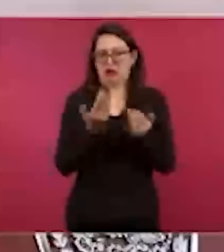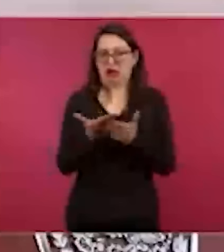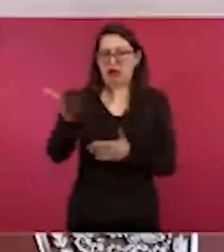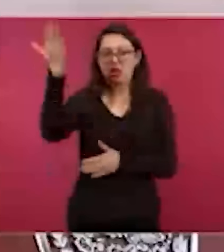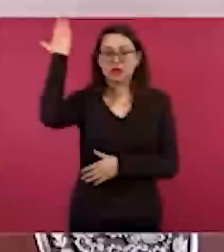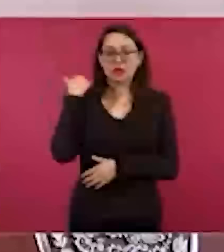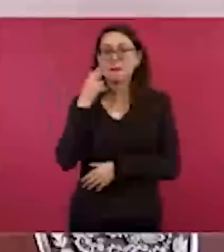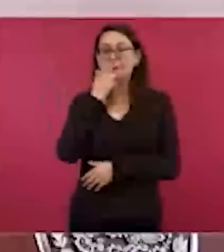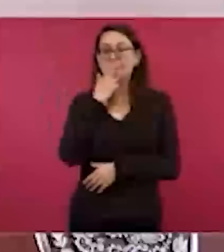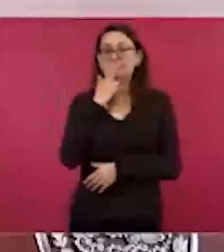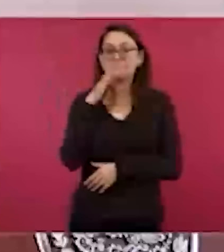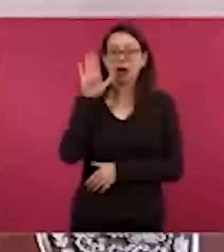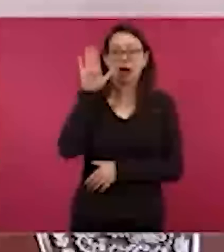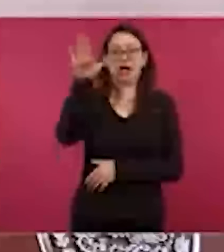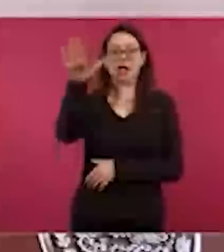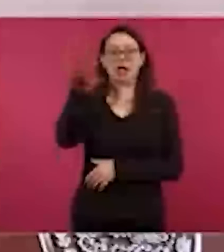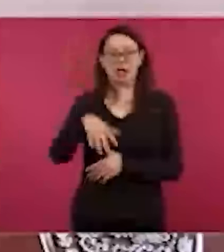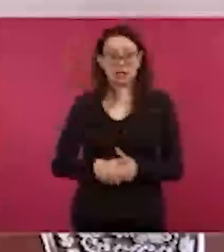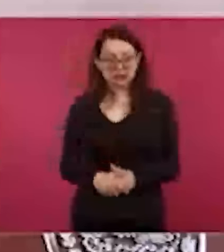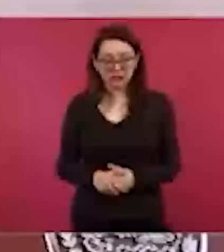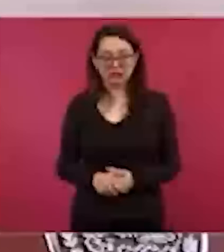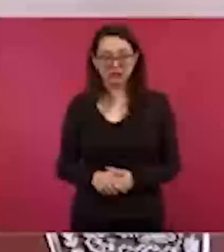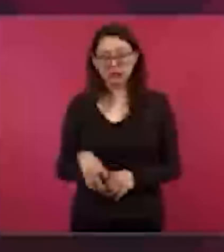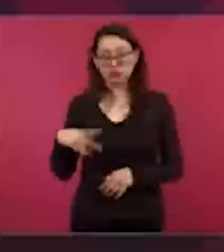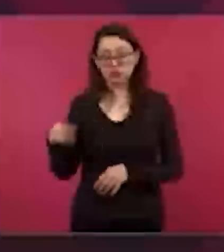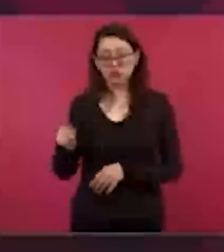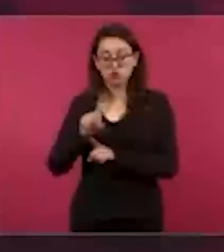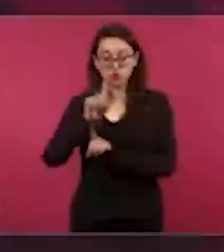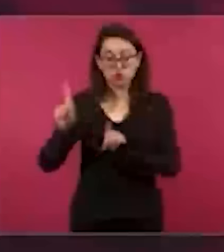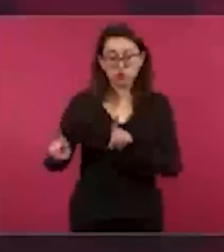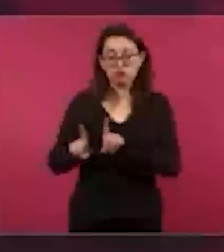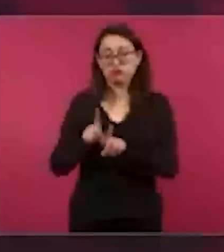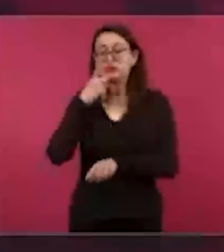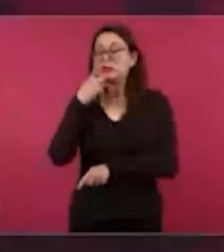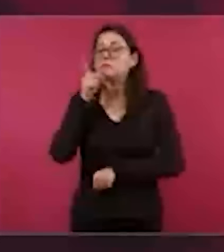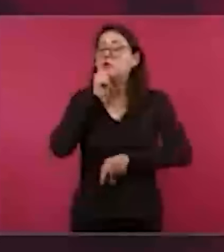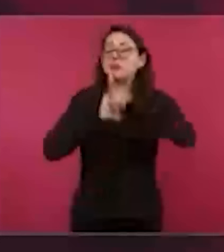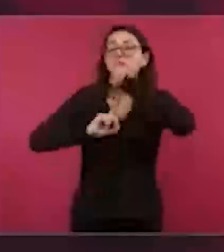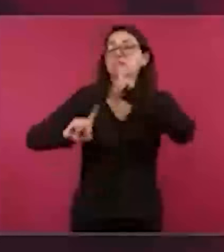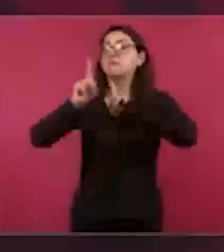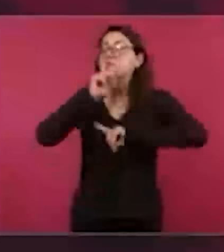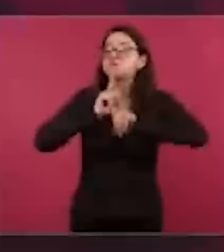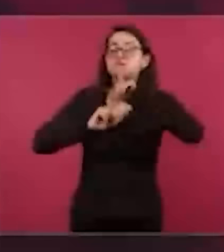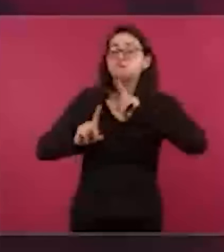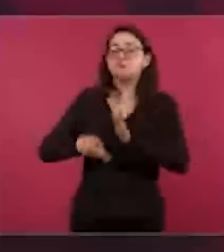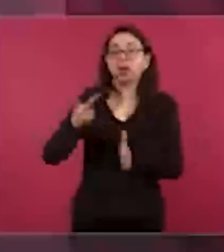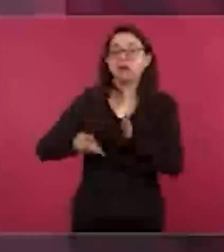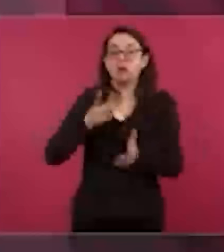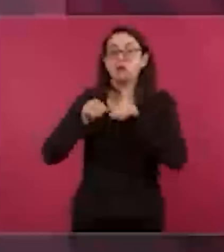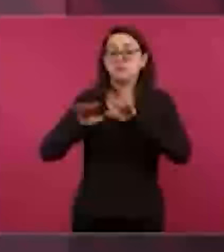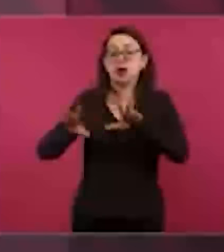Giebel decía eso, una mentira que se repite muchas veces, puede convertirse en verdad. Ya no funciona, ya